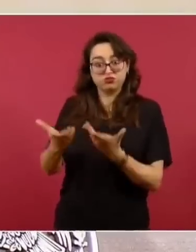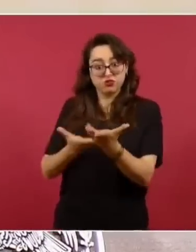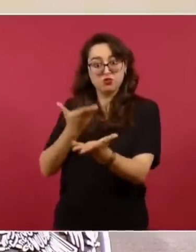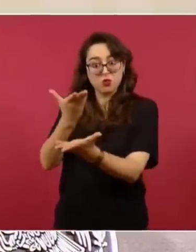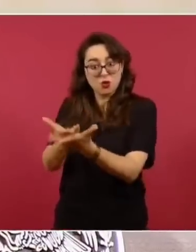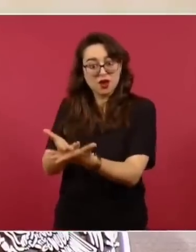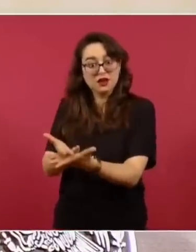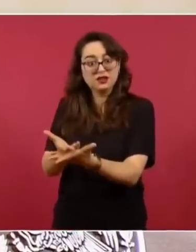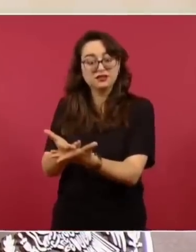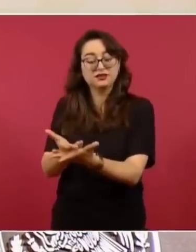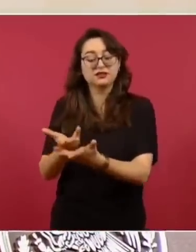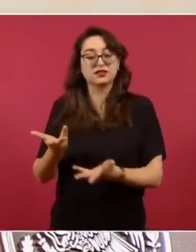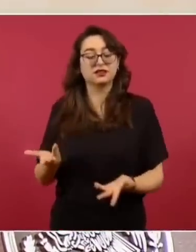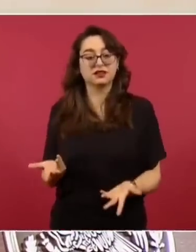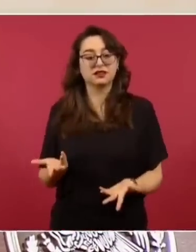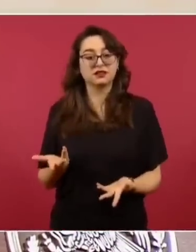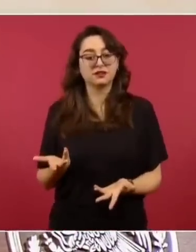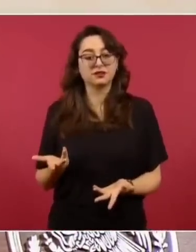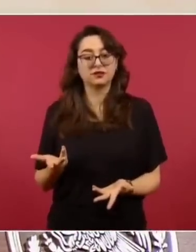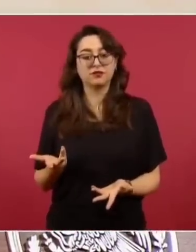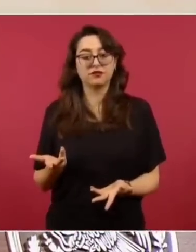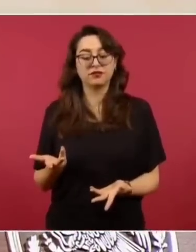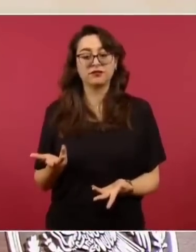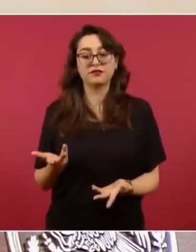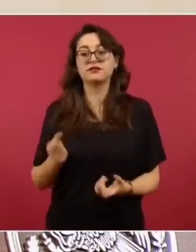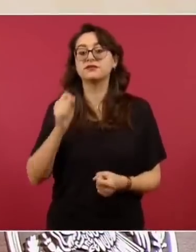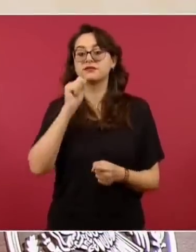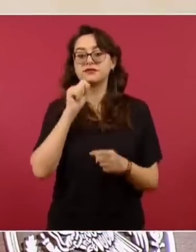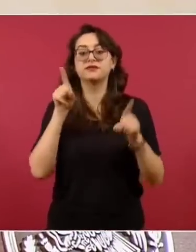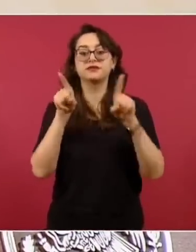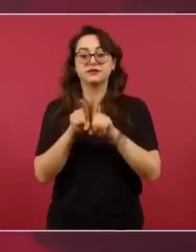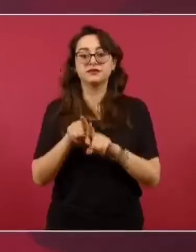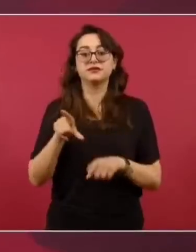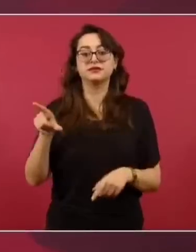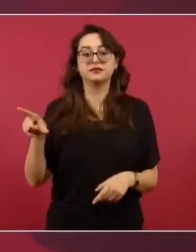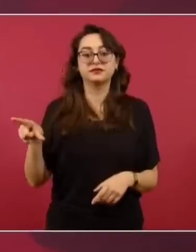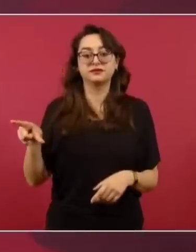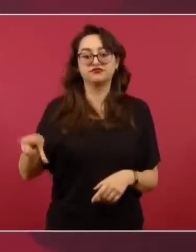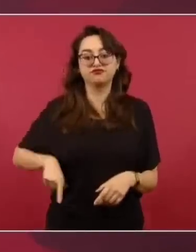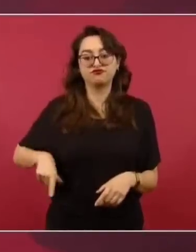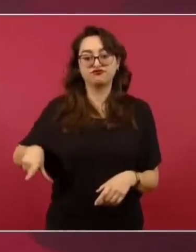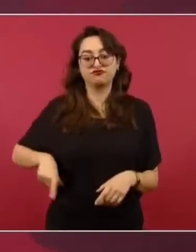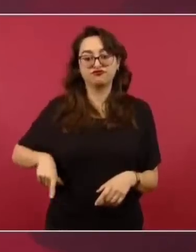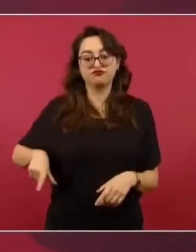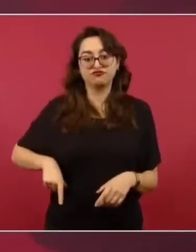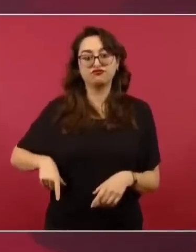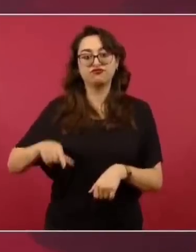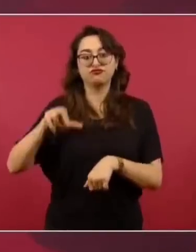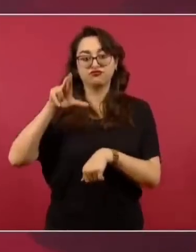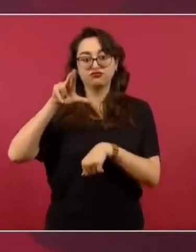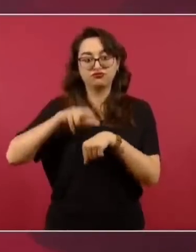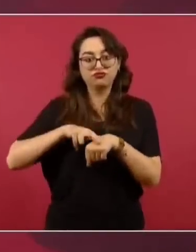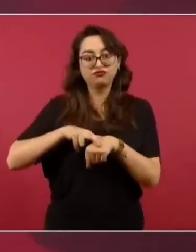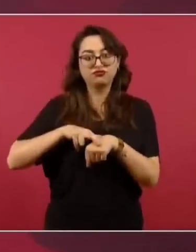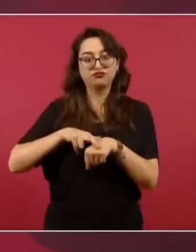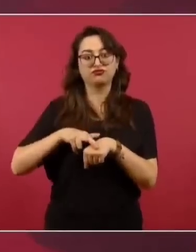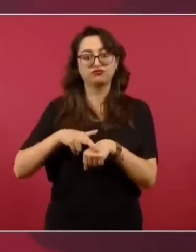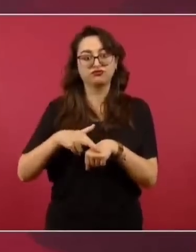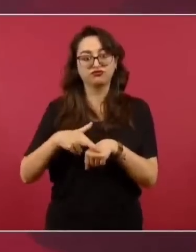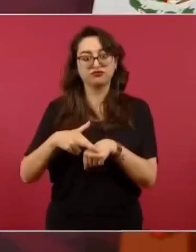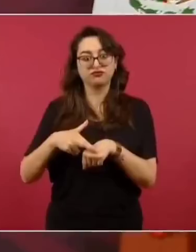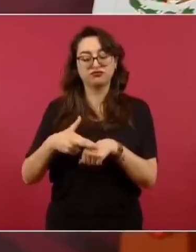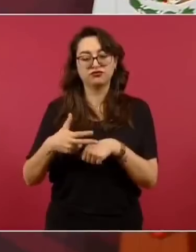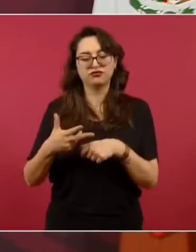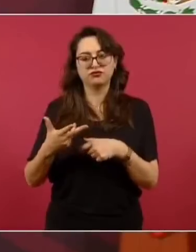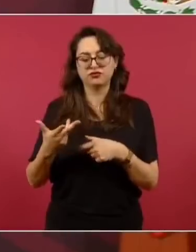a el gobernador Alfonso Durazo, nuestro amigo. Él hasta